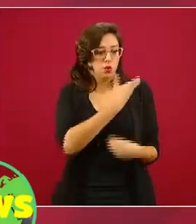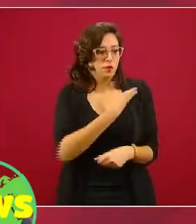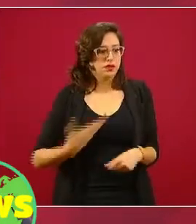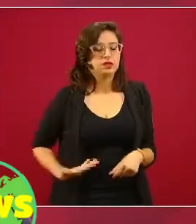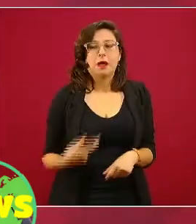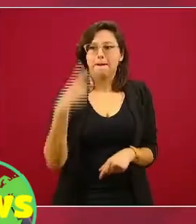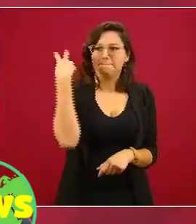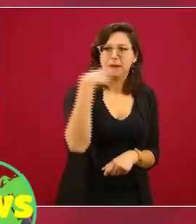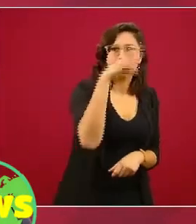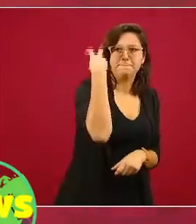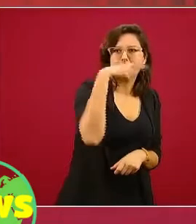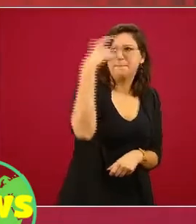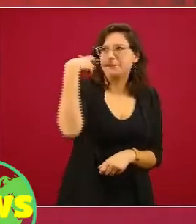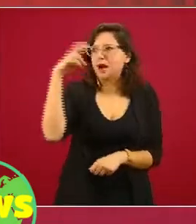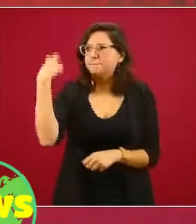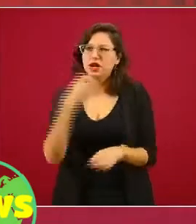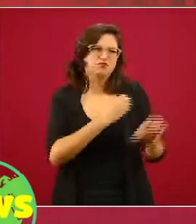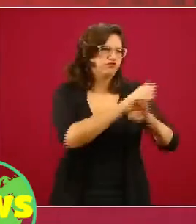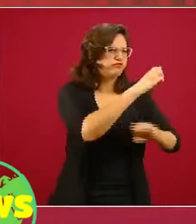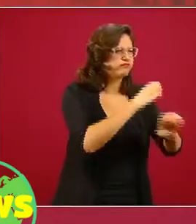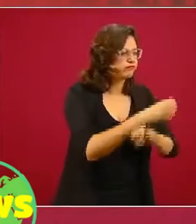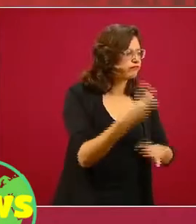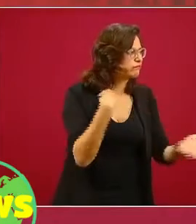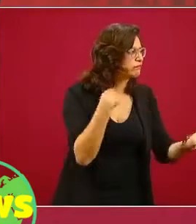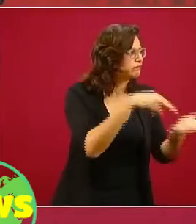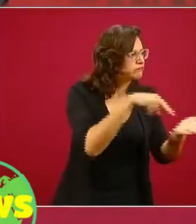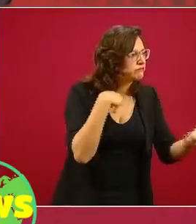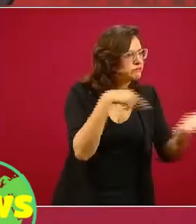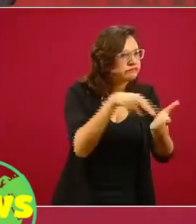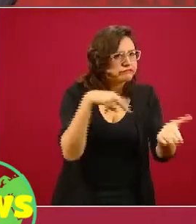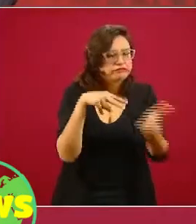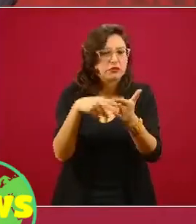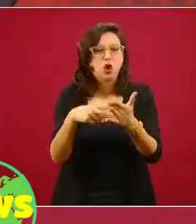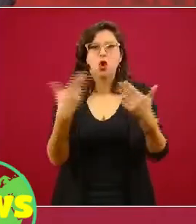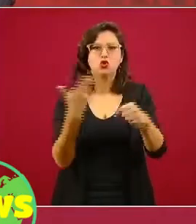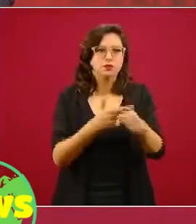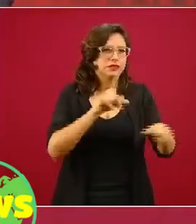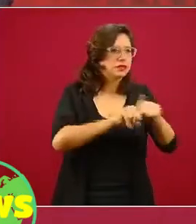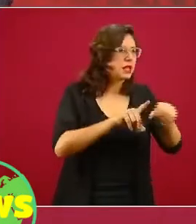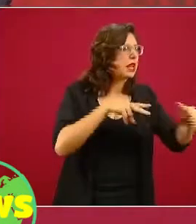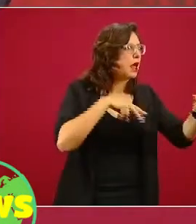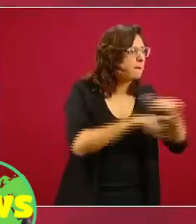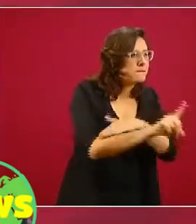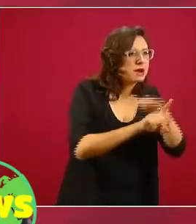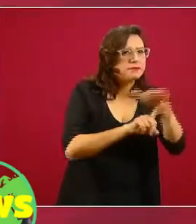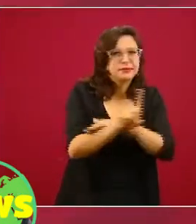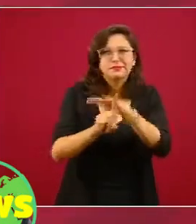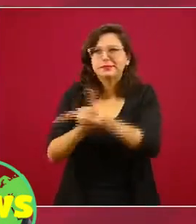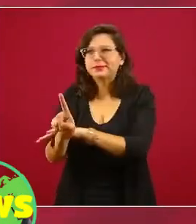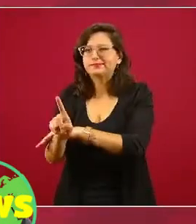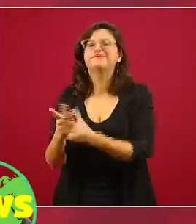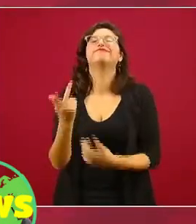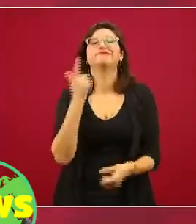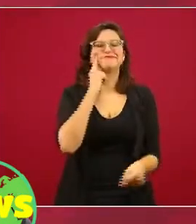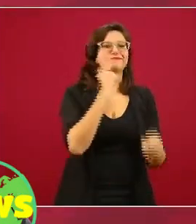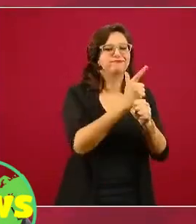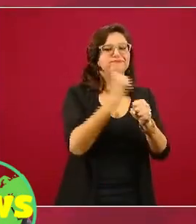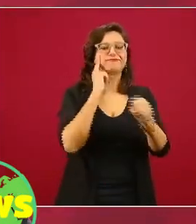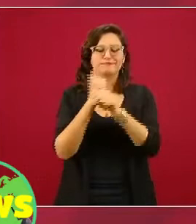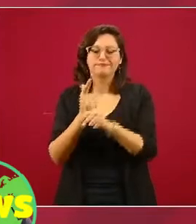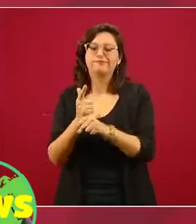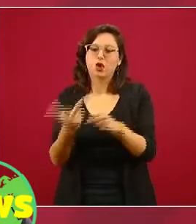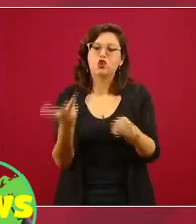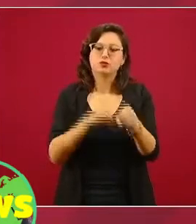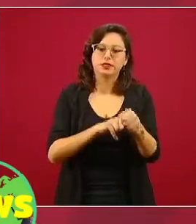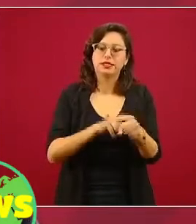el año pasado y vimos las condiciones en que operan muchos de los hospitales y centros de salud en las zonas rurales.